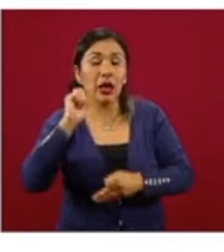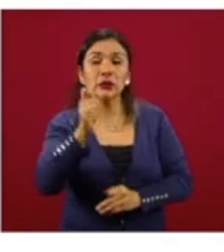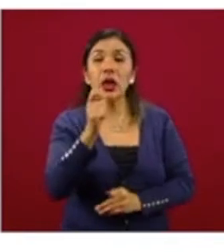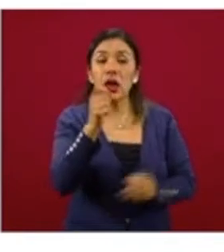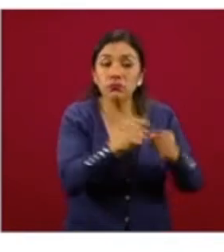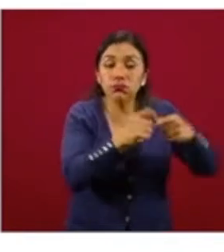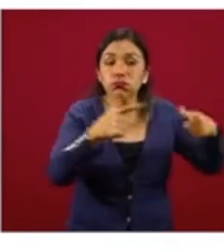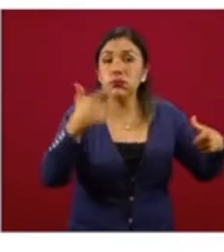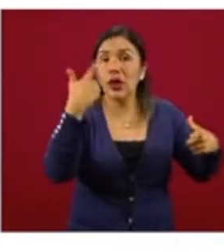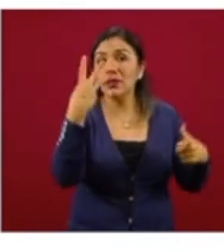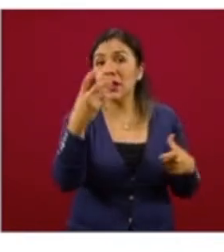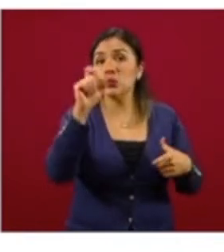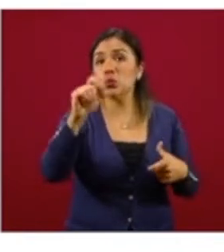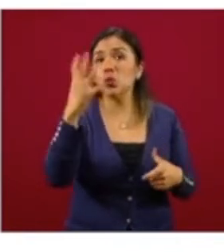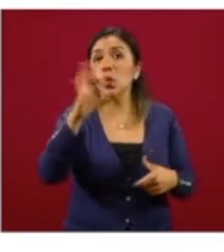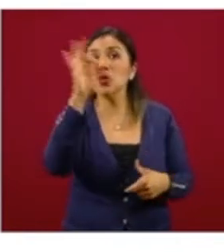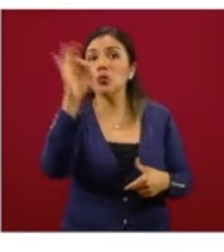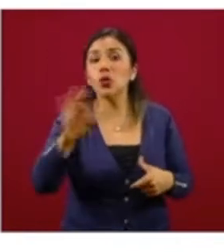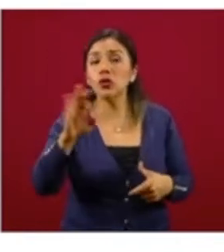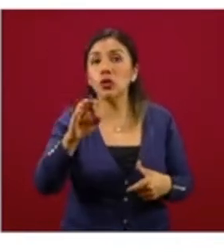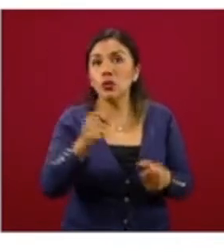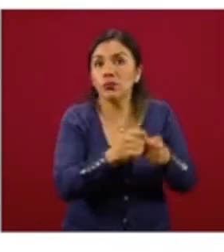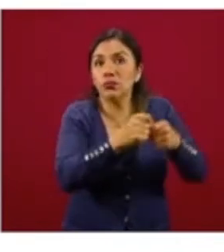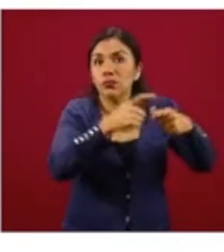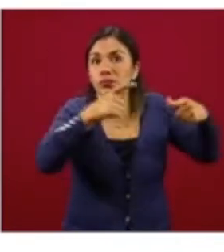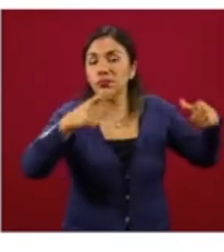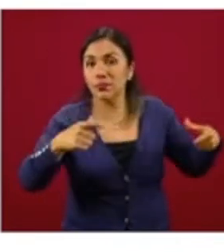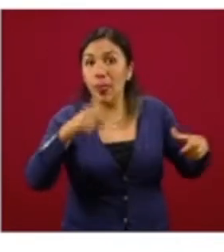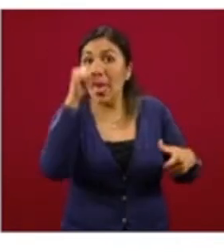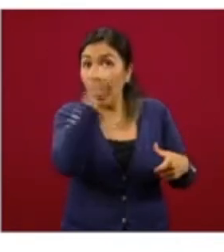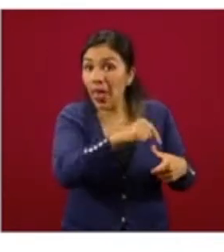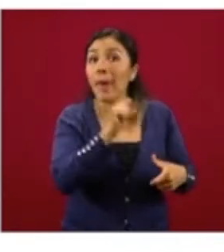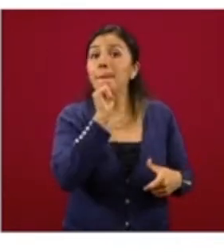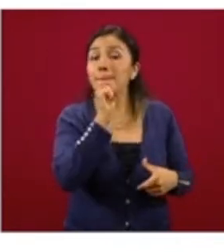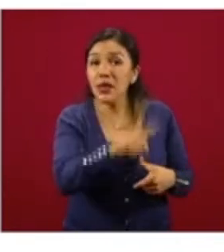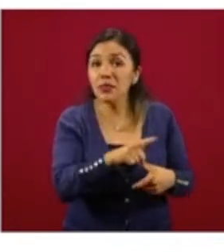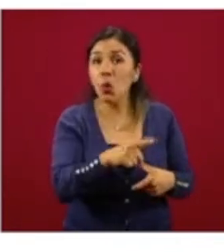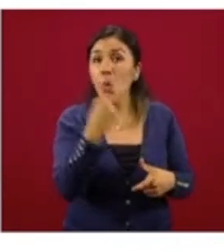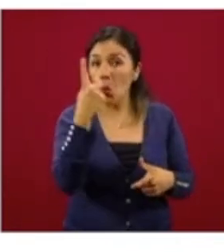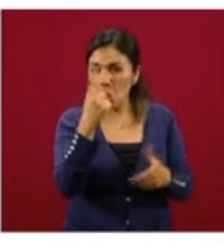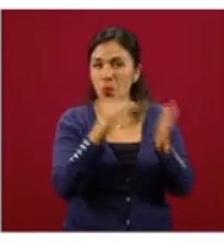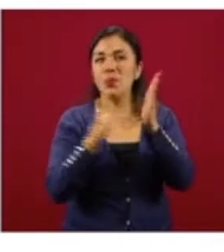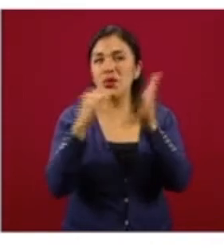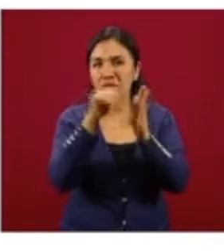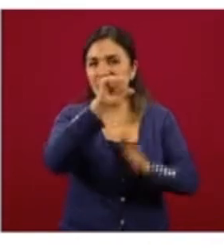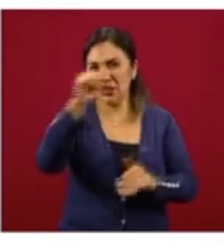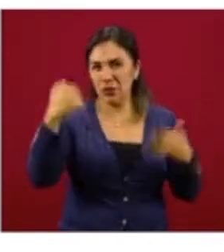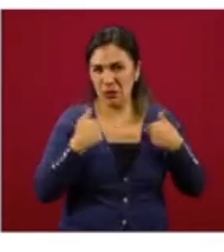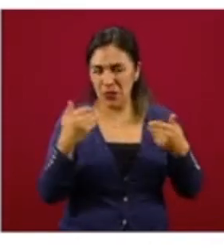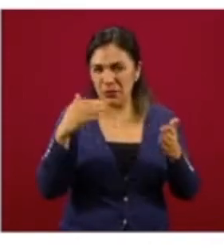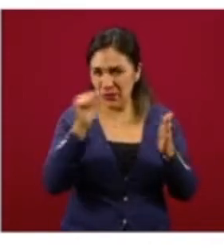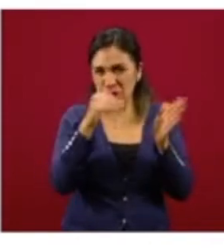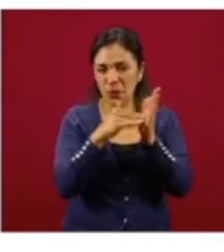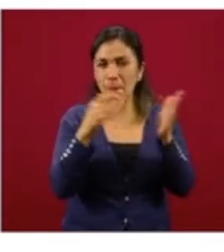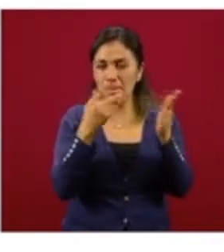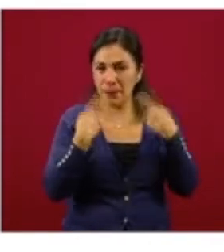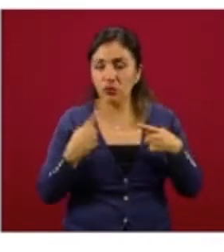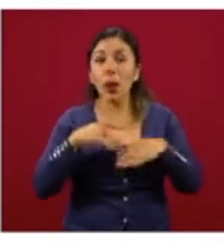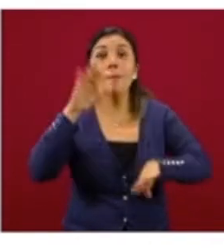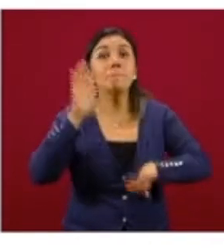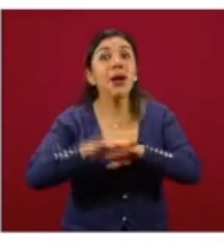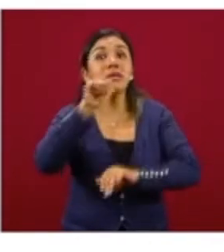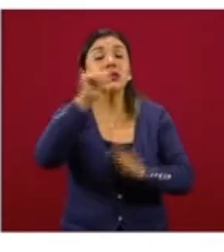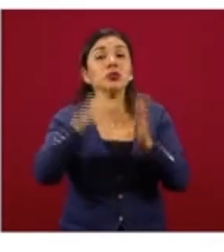.4 por ciento la tasa de crecimiento. Ahí también, de ese un millón seiscientos, más de seiscientos mil